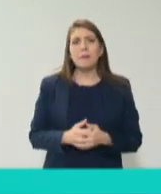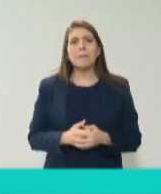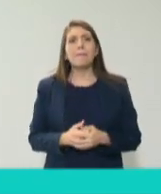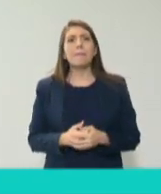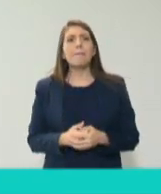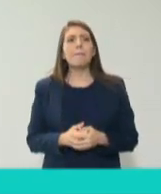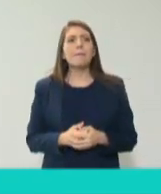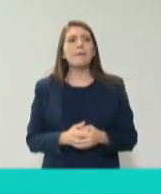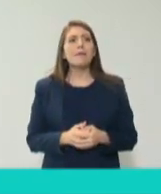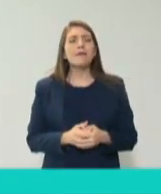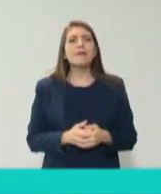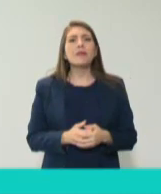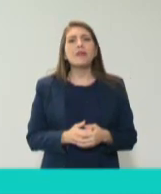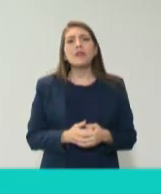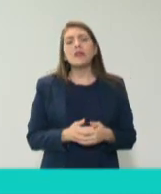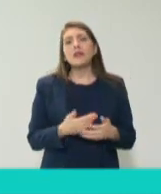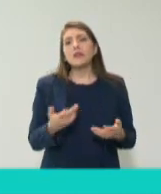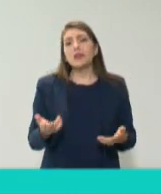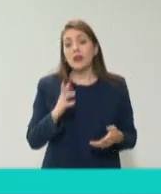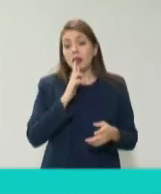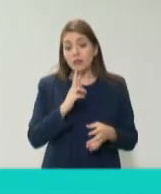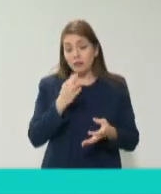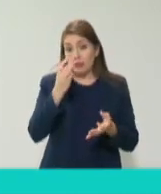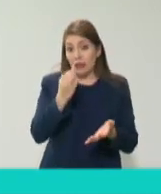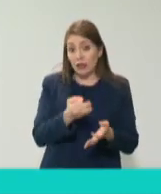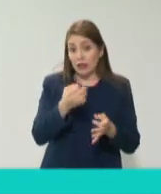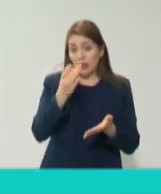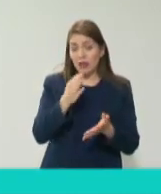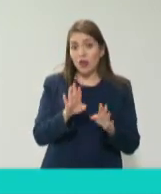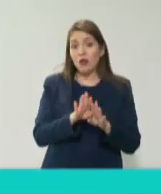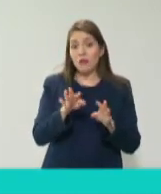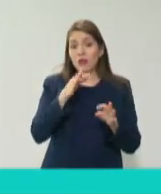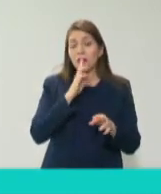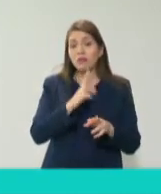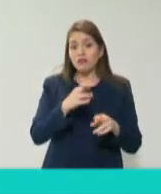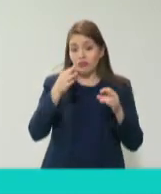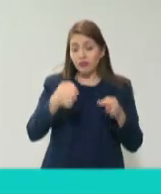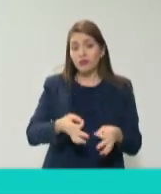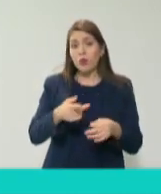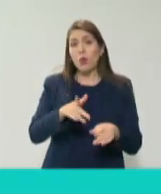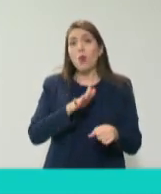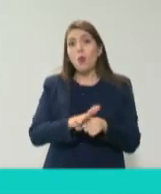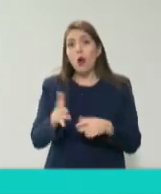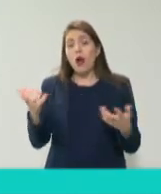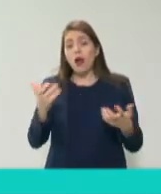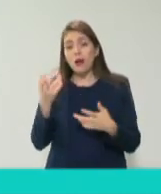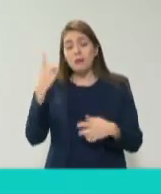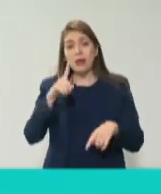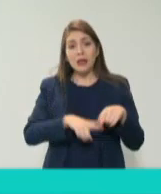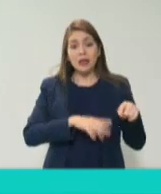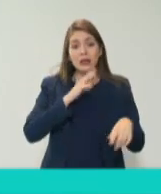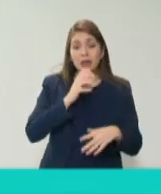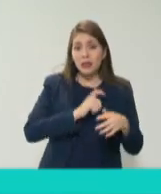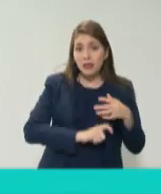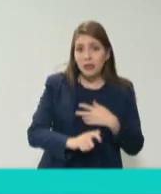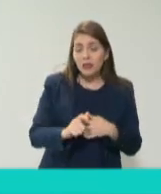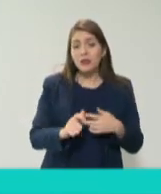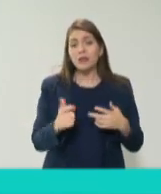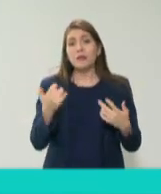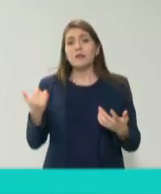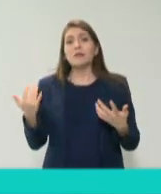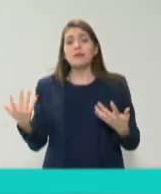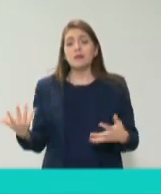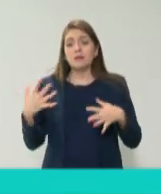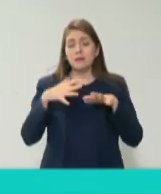una respuesta correcta el trabajo y el logro que alcanzamos con la creación del sistema nacional anticorrupción y la integración